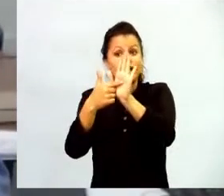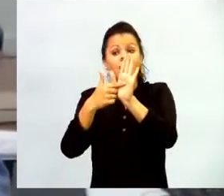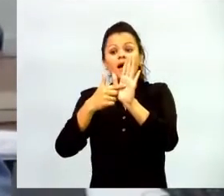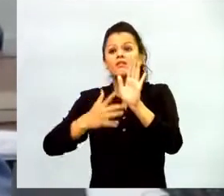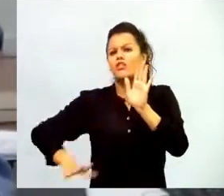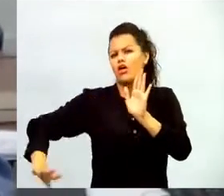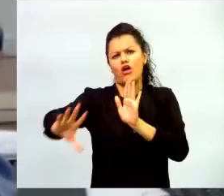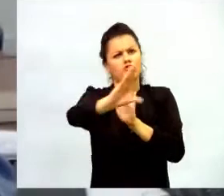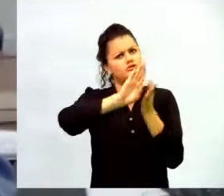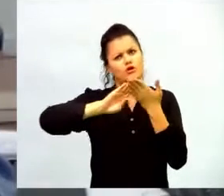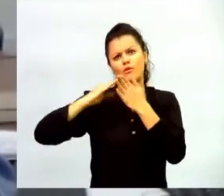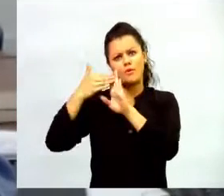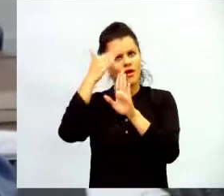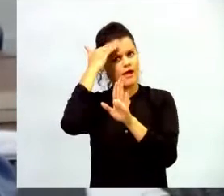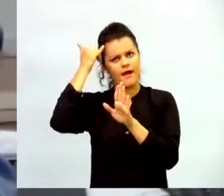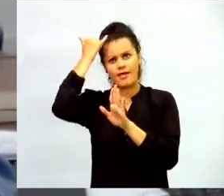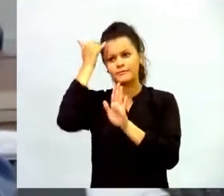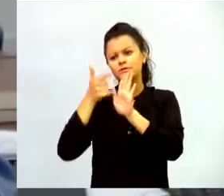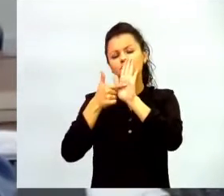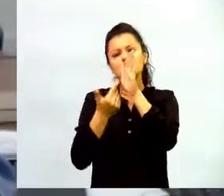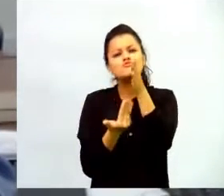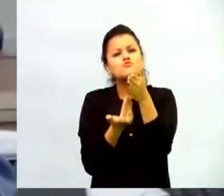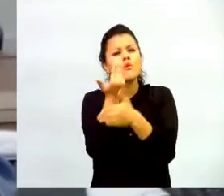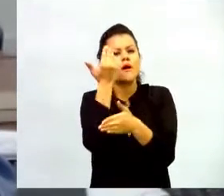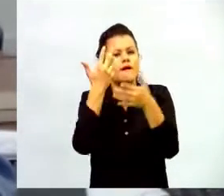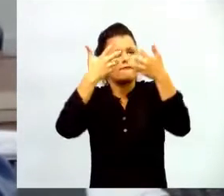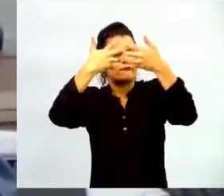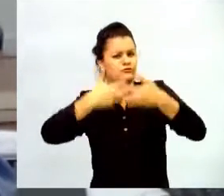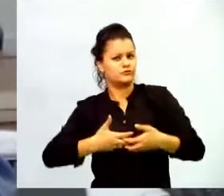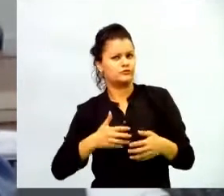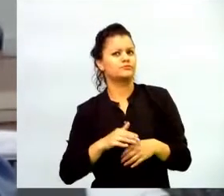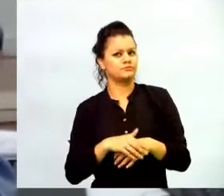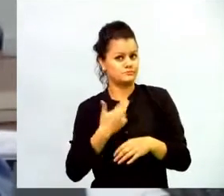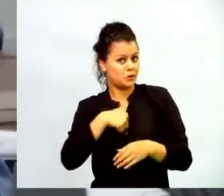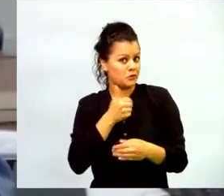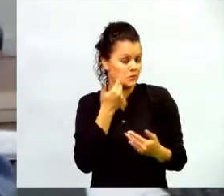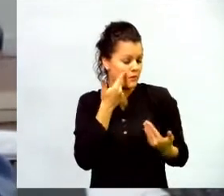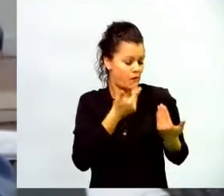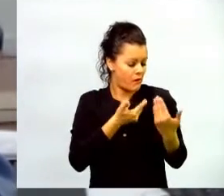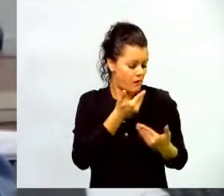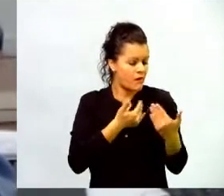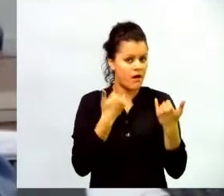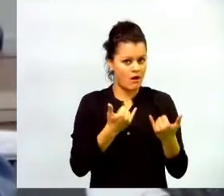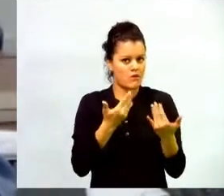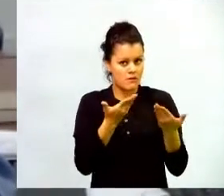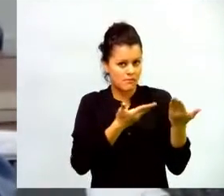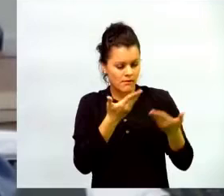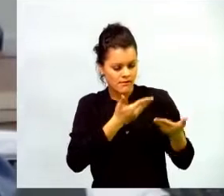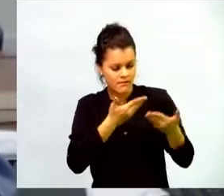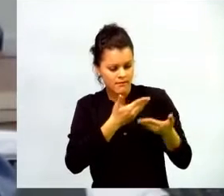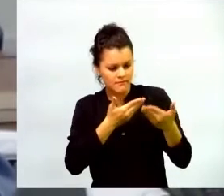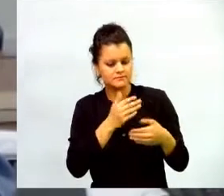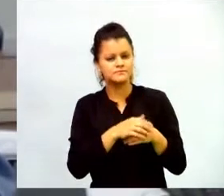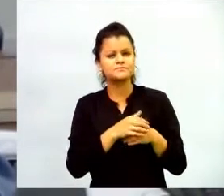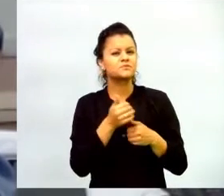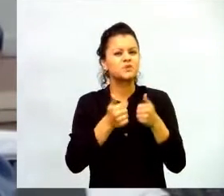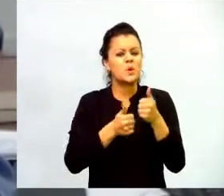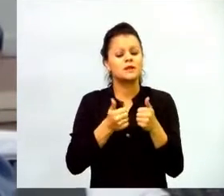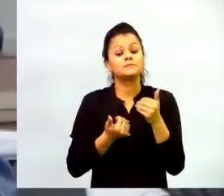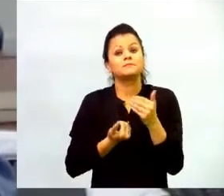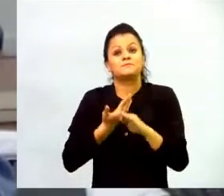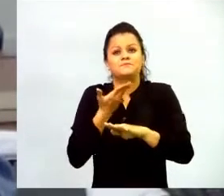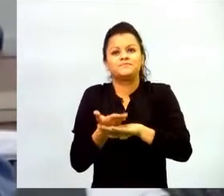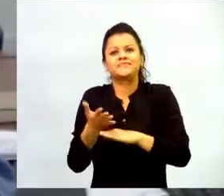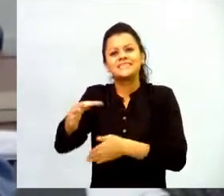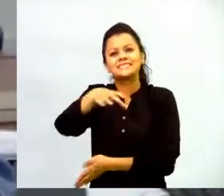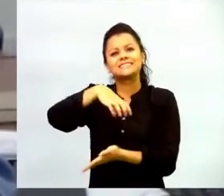académica unas nuevas funcionalidades que estamos viendo hoy en día, que es el Centro Recursos. El Centro